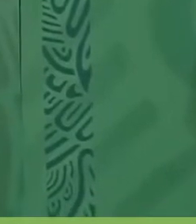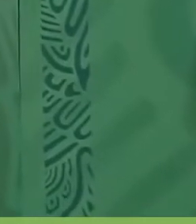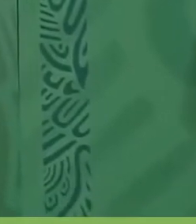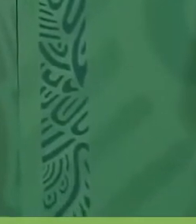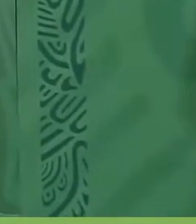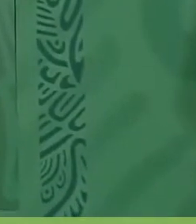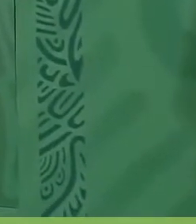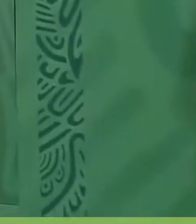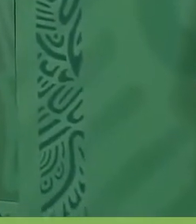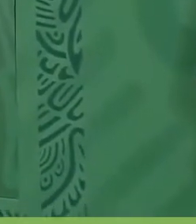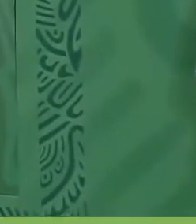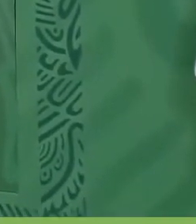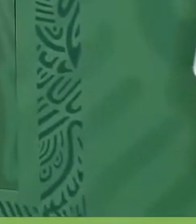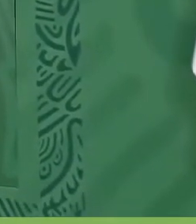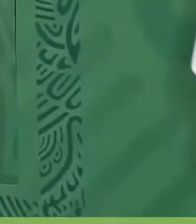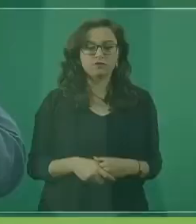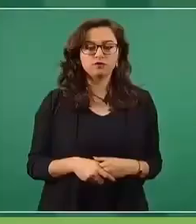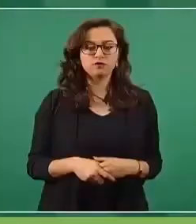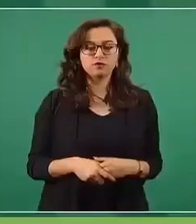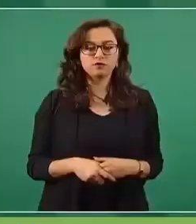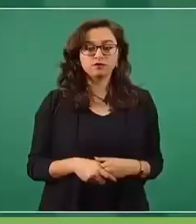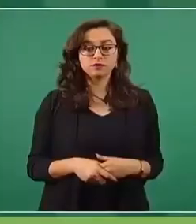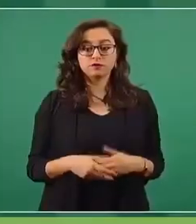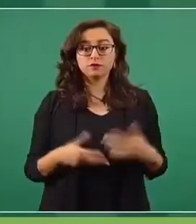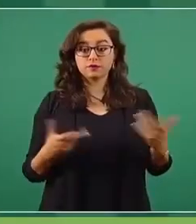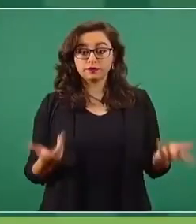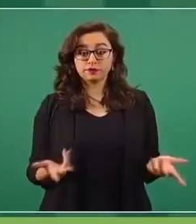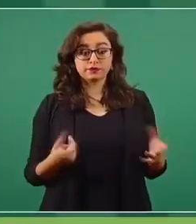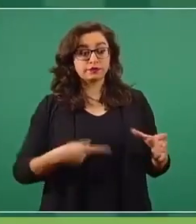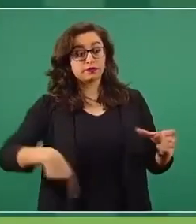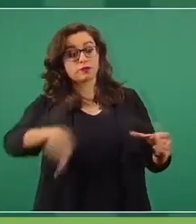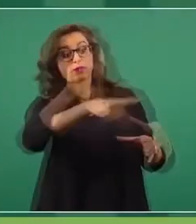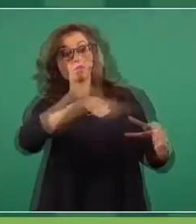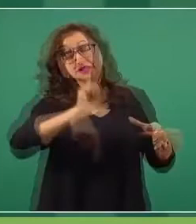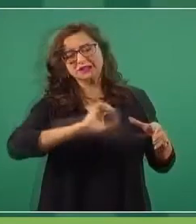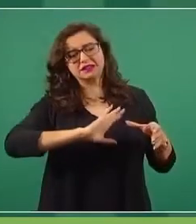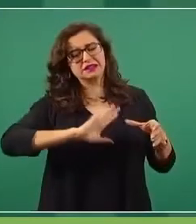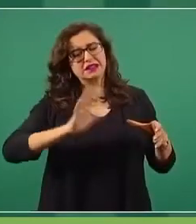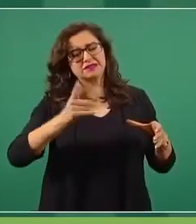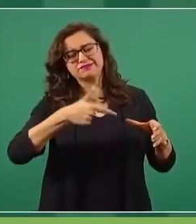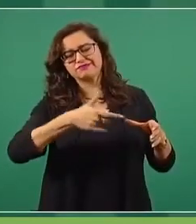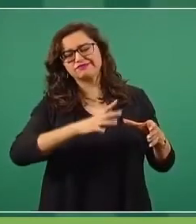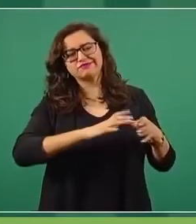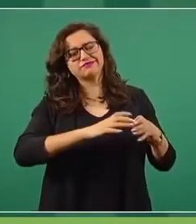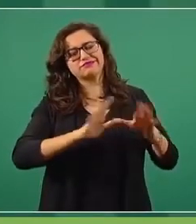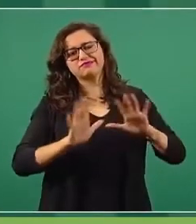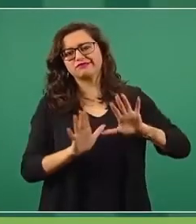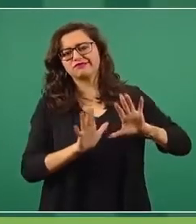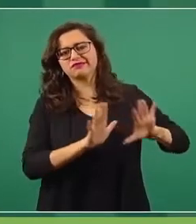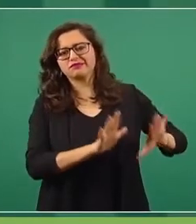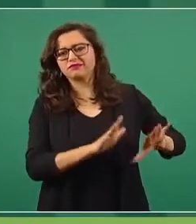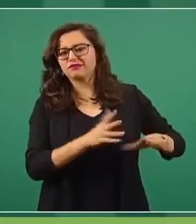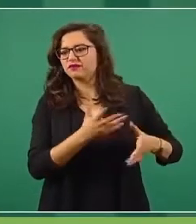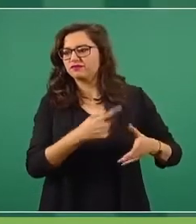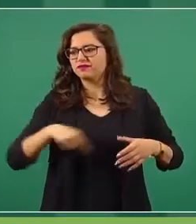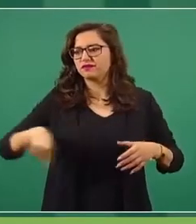No tiene que ver con la mayoría del pueblo de México. Aquí estamos